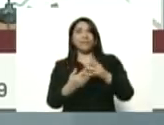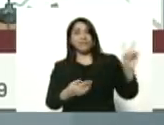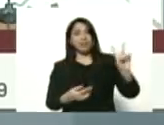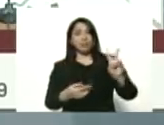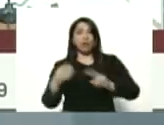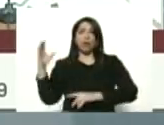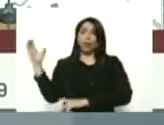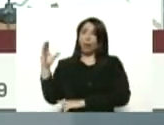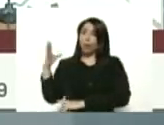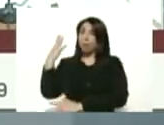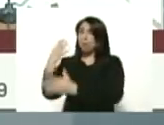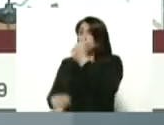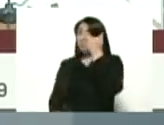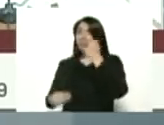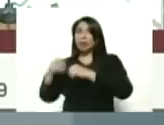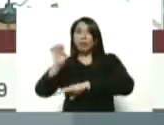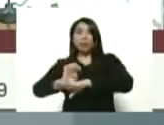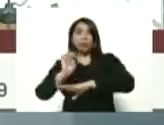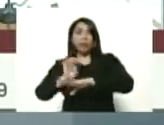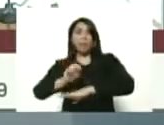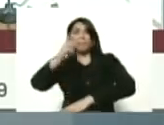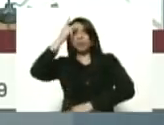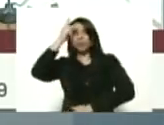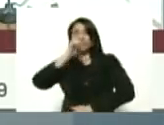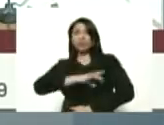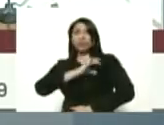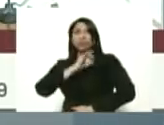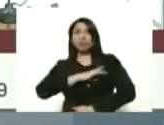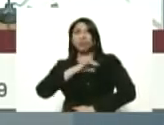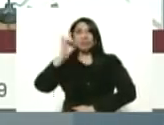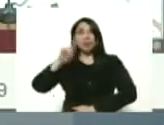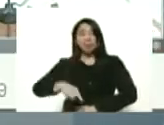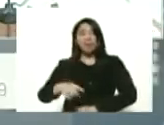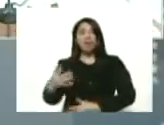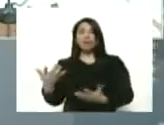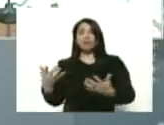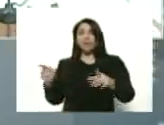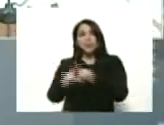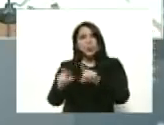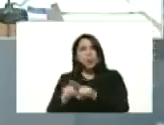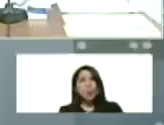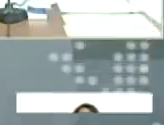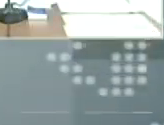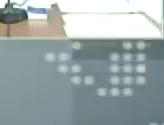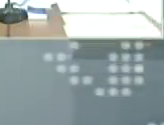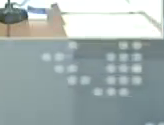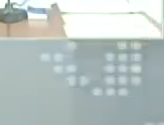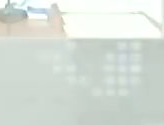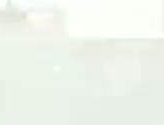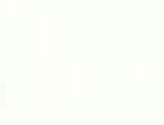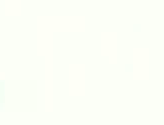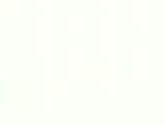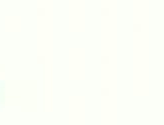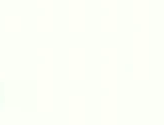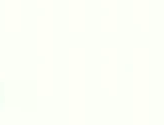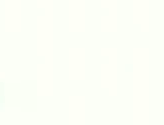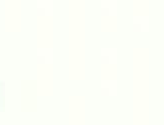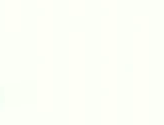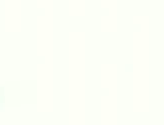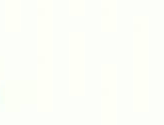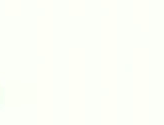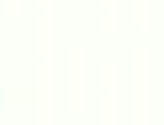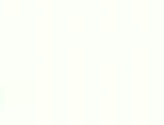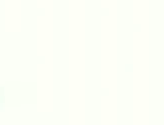Ecuador Perú Chile también coincide señora vicepresidenta como estábamos